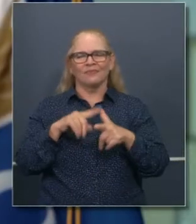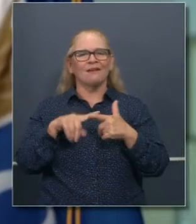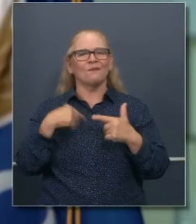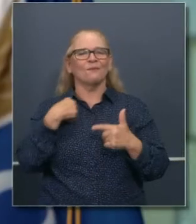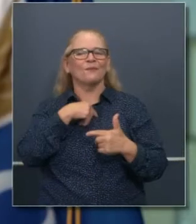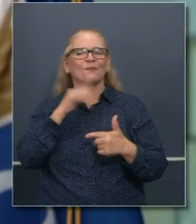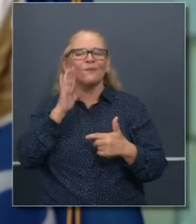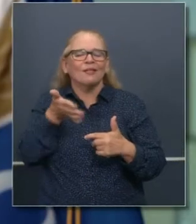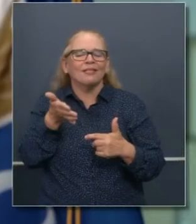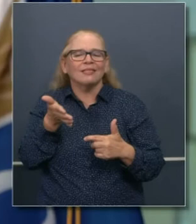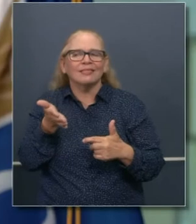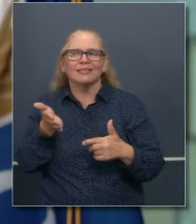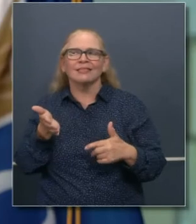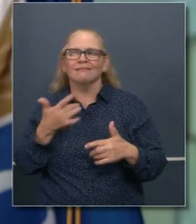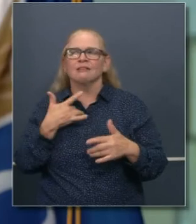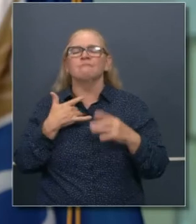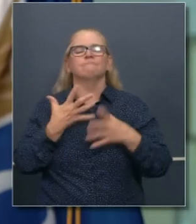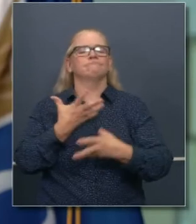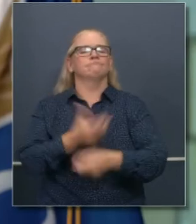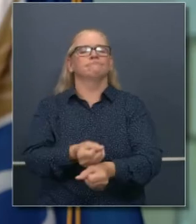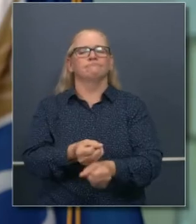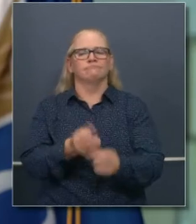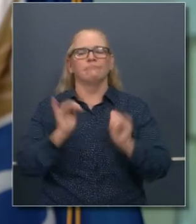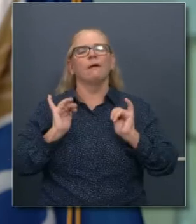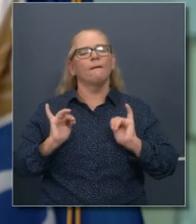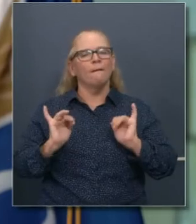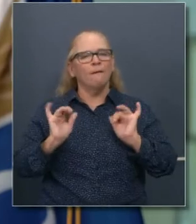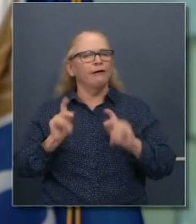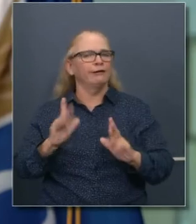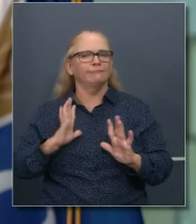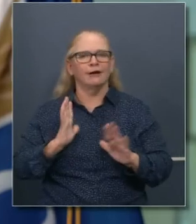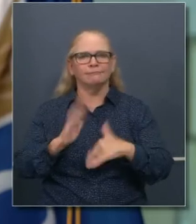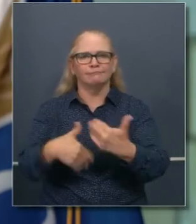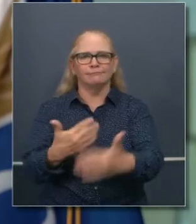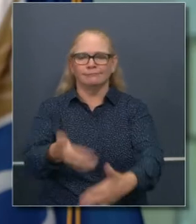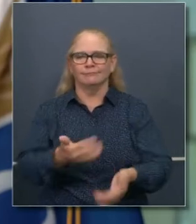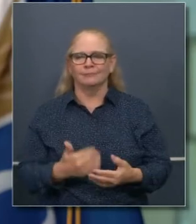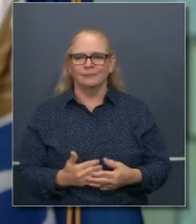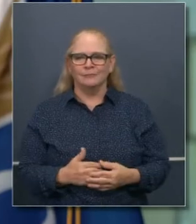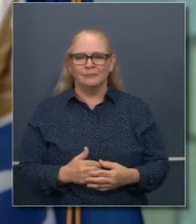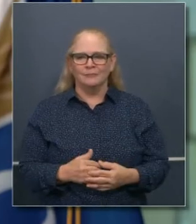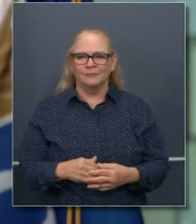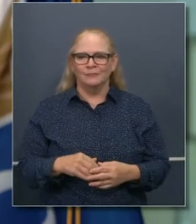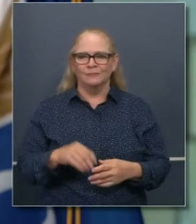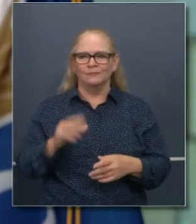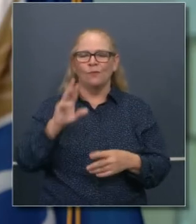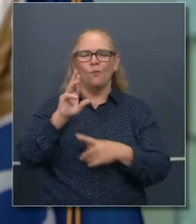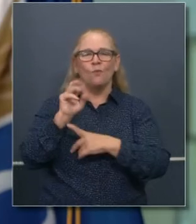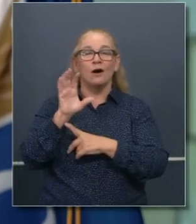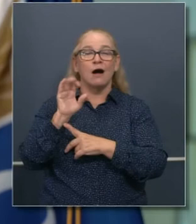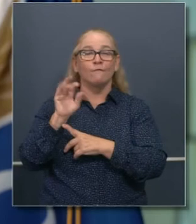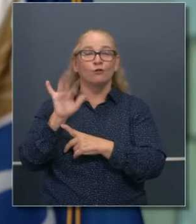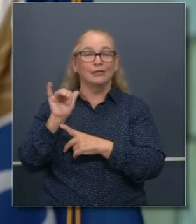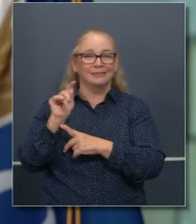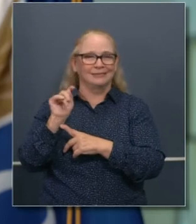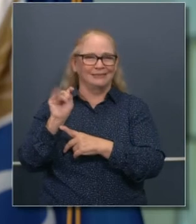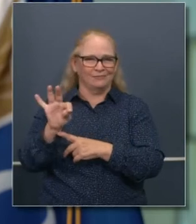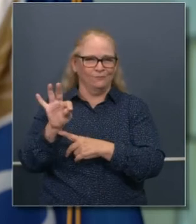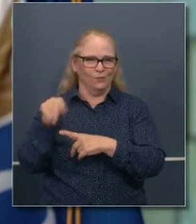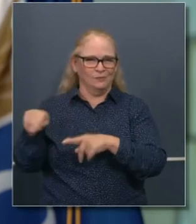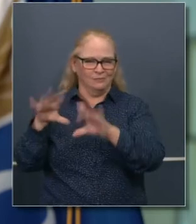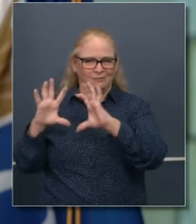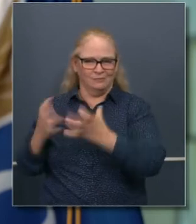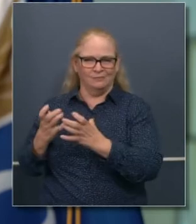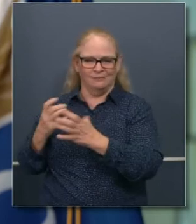en nuestro compromiso, y lo mencioné al comienzo de la presentación, de nuestro compromiso con la fuerza de trabajo, de